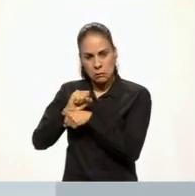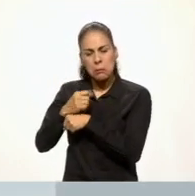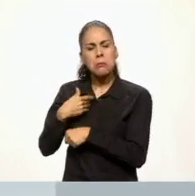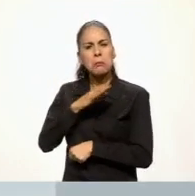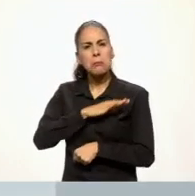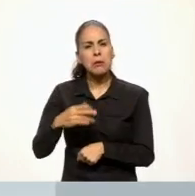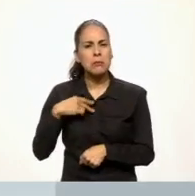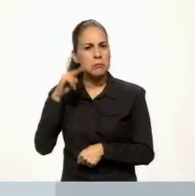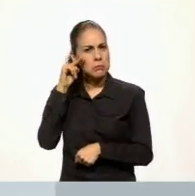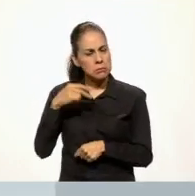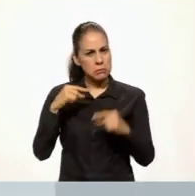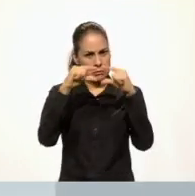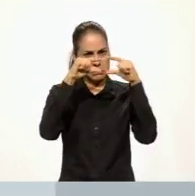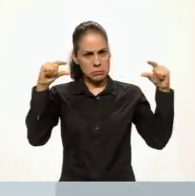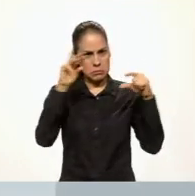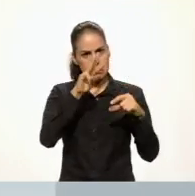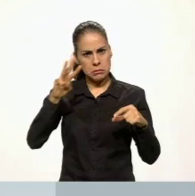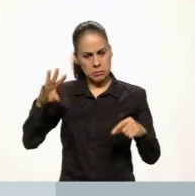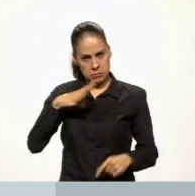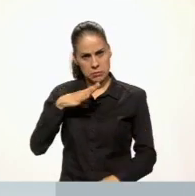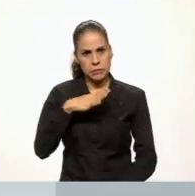encontrar en la página que aparece aquí.